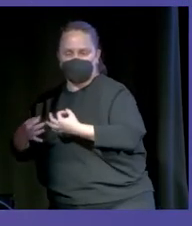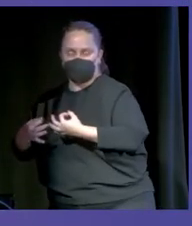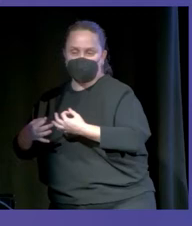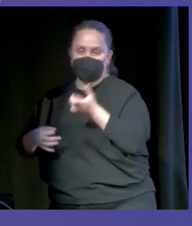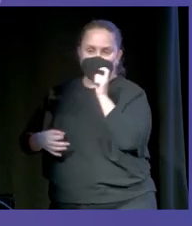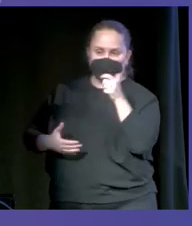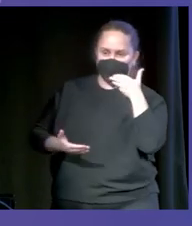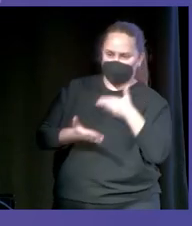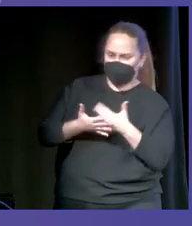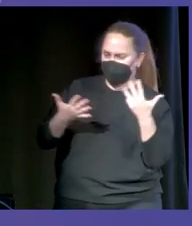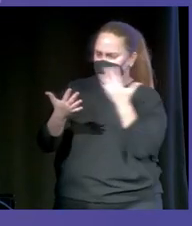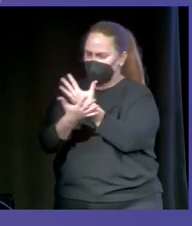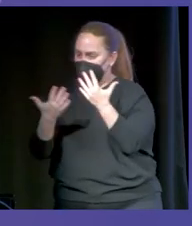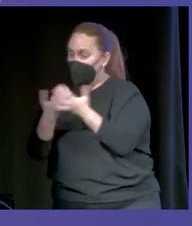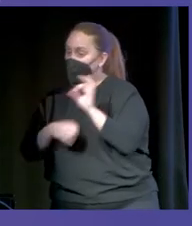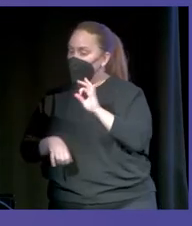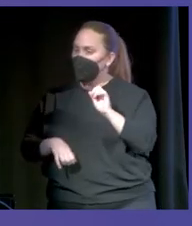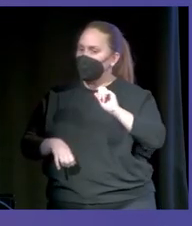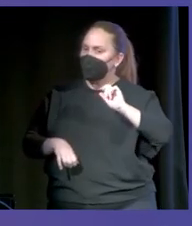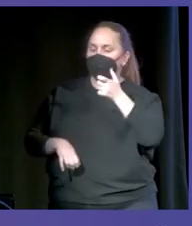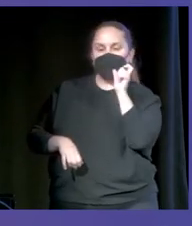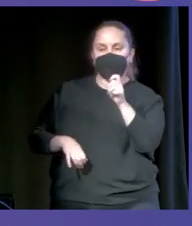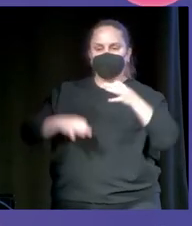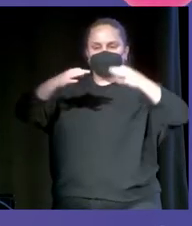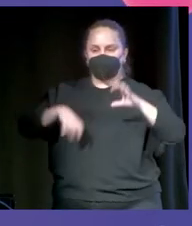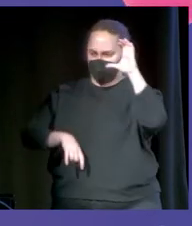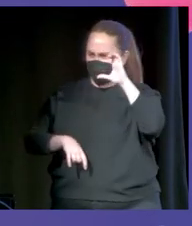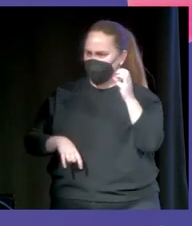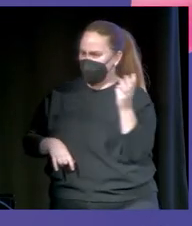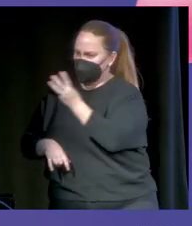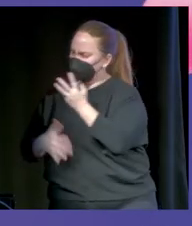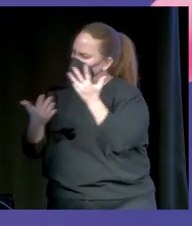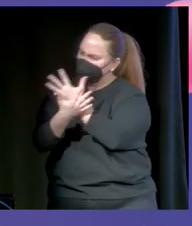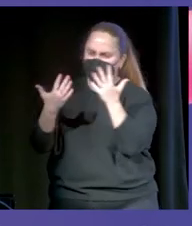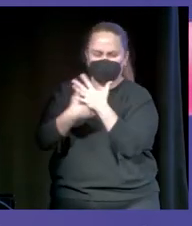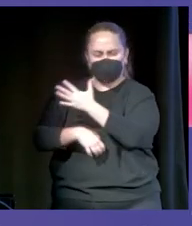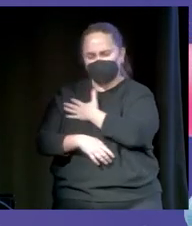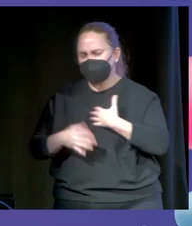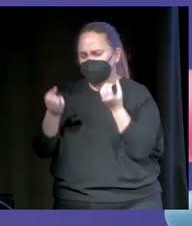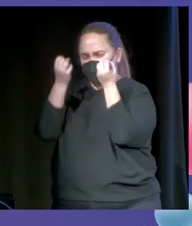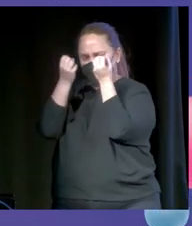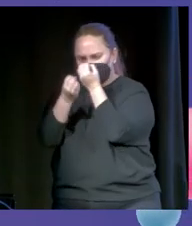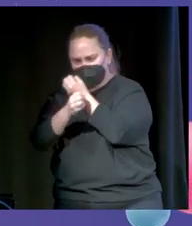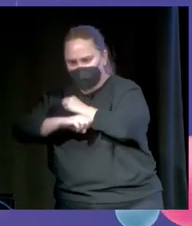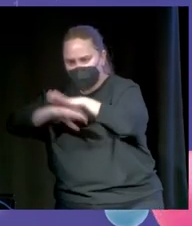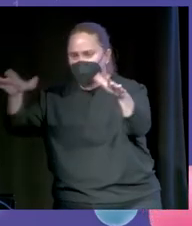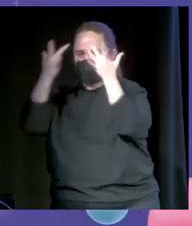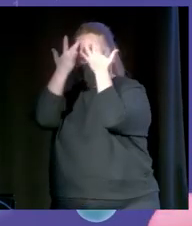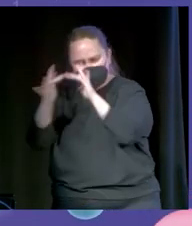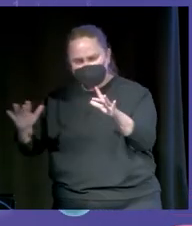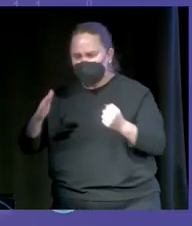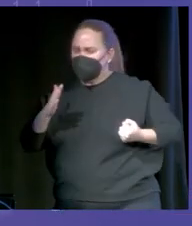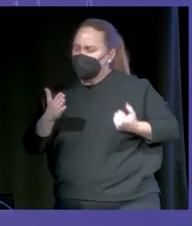palabra aburrido y con la palabra con rigor científico. Yo quiero hacer una divulgación con el máximo rigor científico, pero la quiero hacer